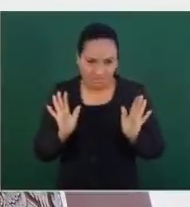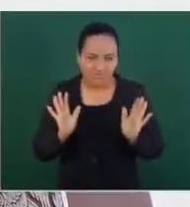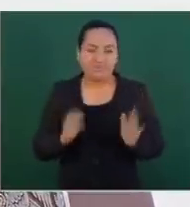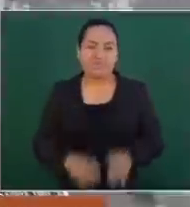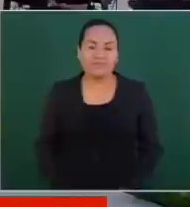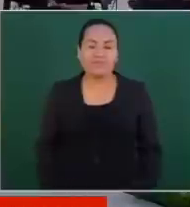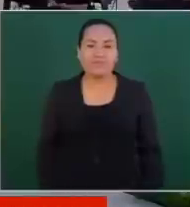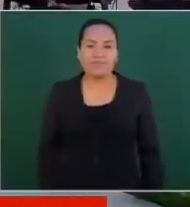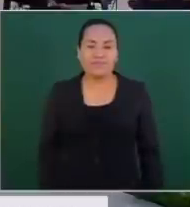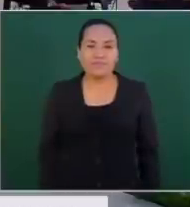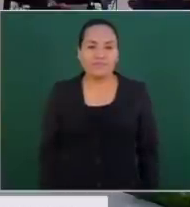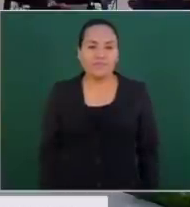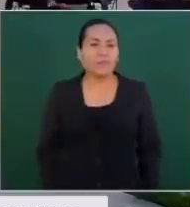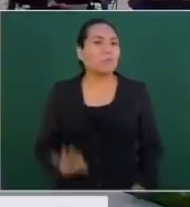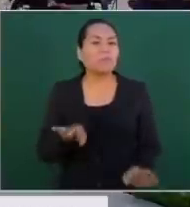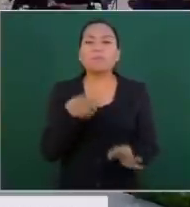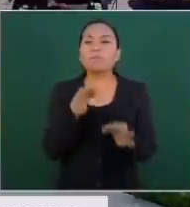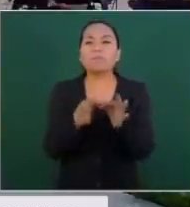Entonces, he dicho.